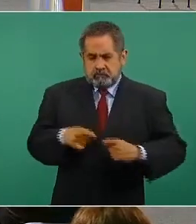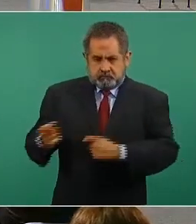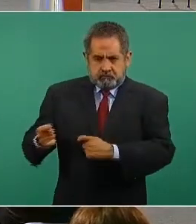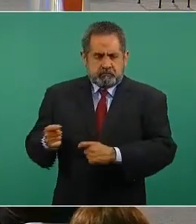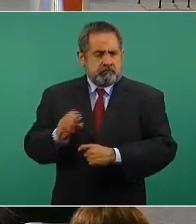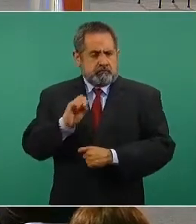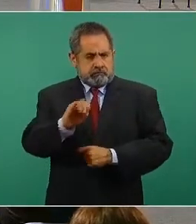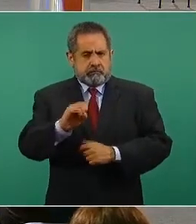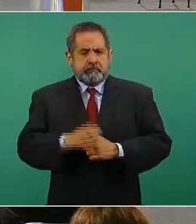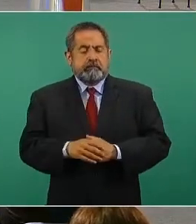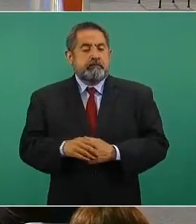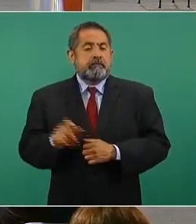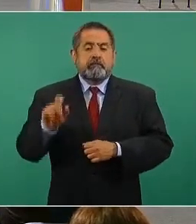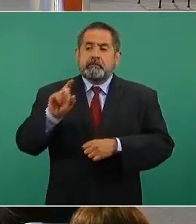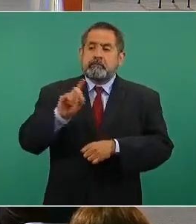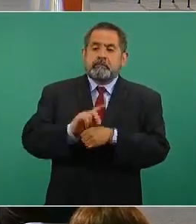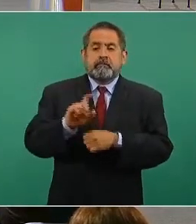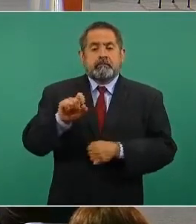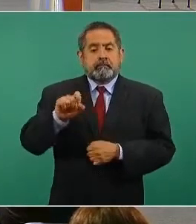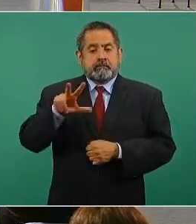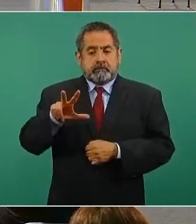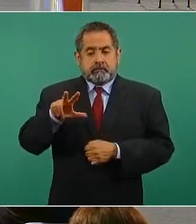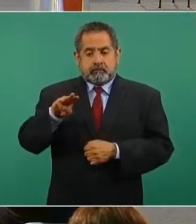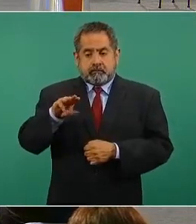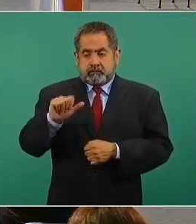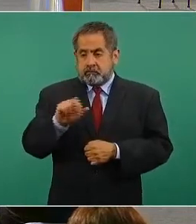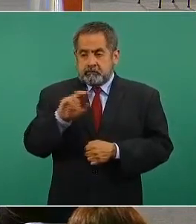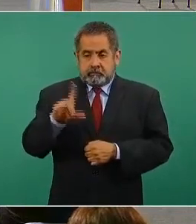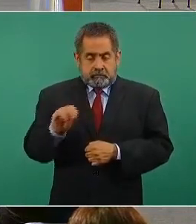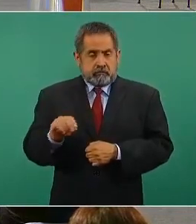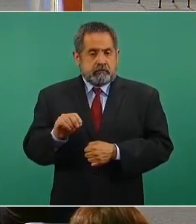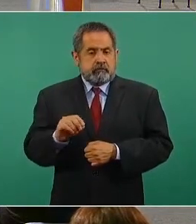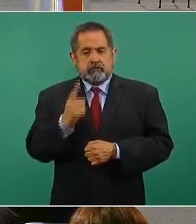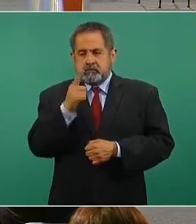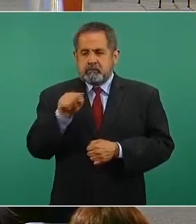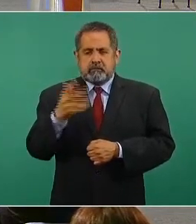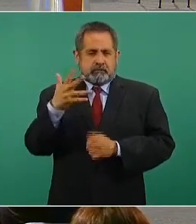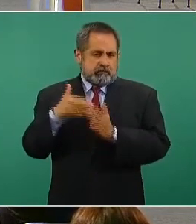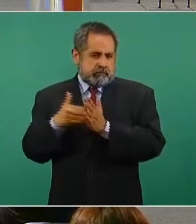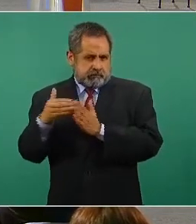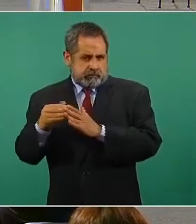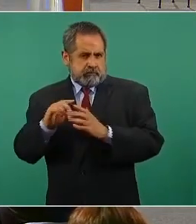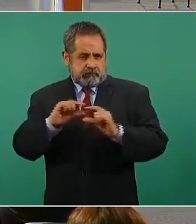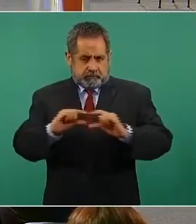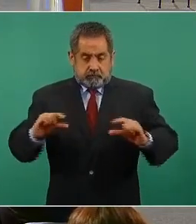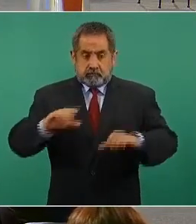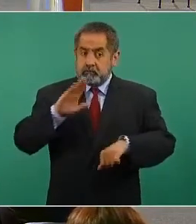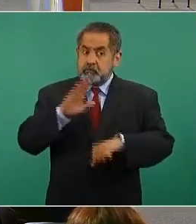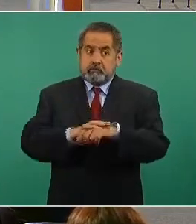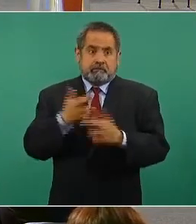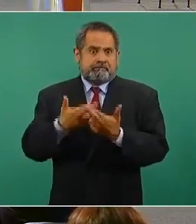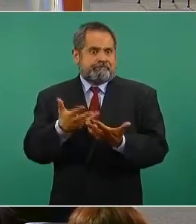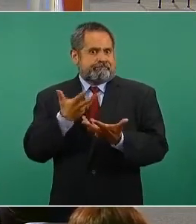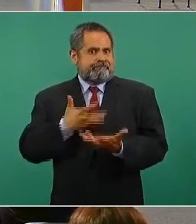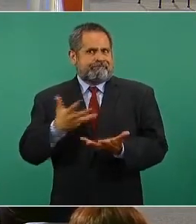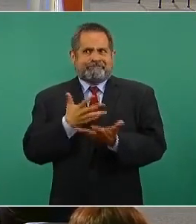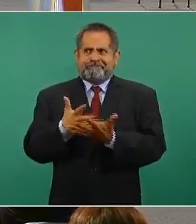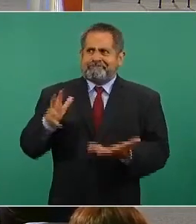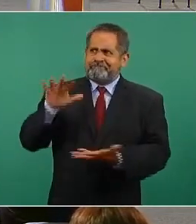El 28 de marzo llegaron 1.5 y es el cargamento más grande que hemos recibido